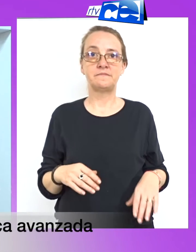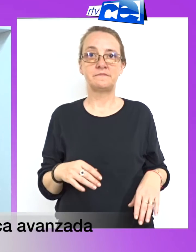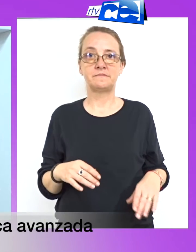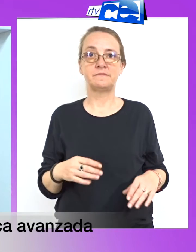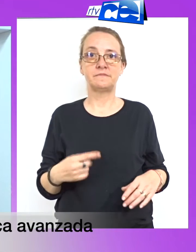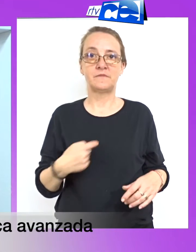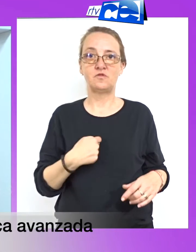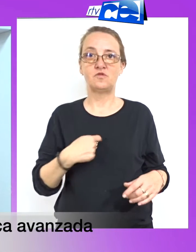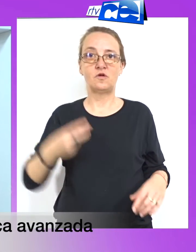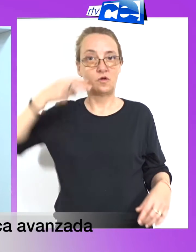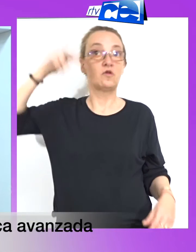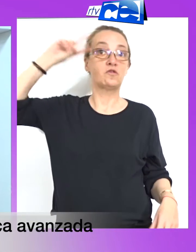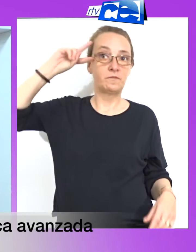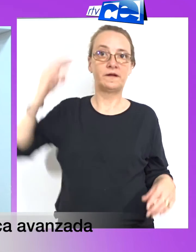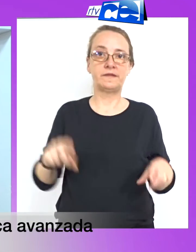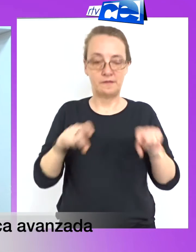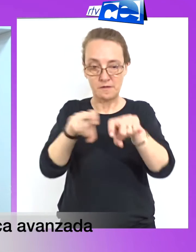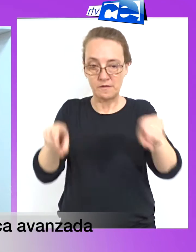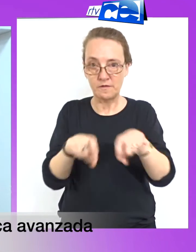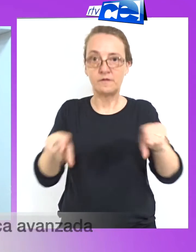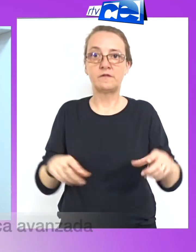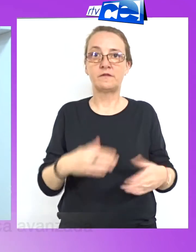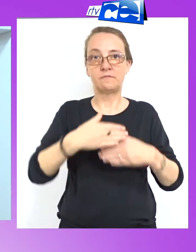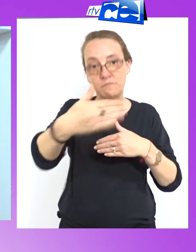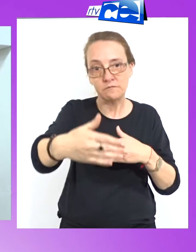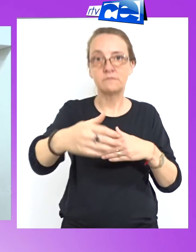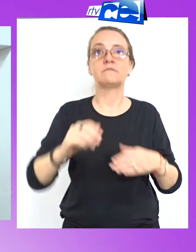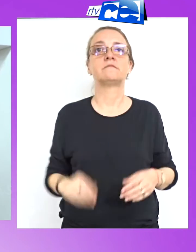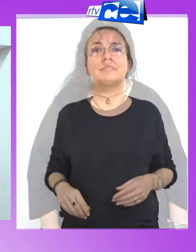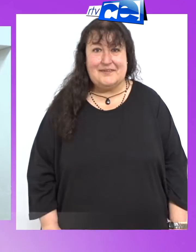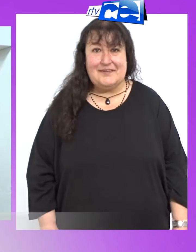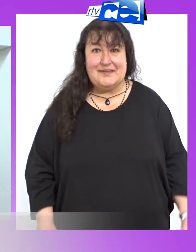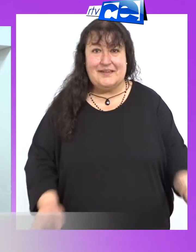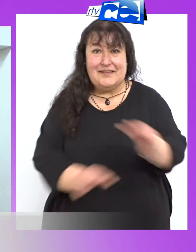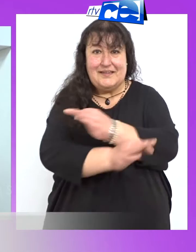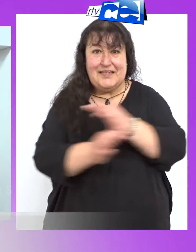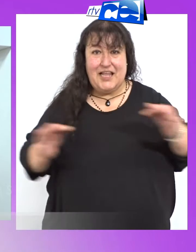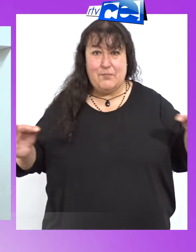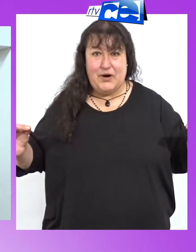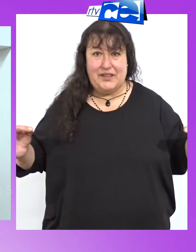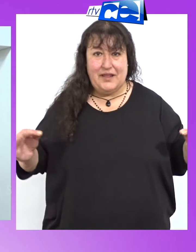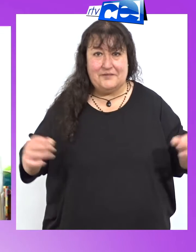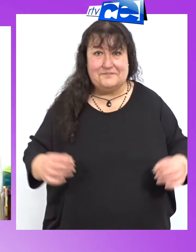Sí, soy experta en informática avanzada. Al cien por cien.